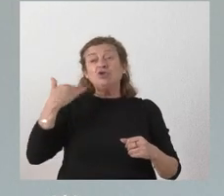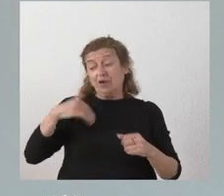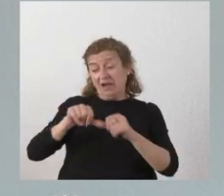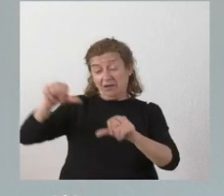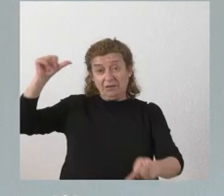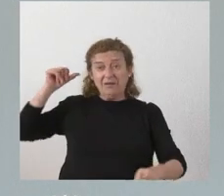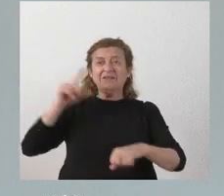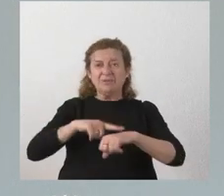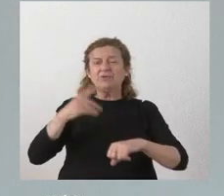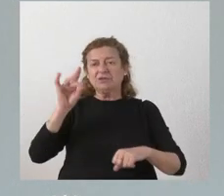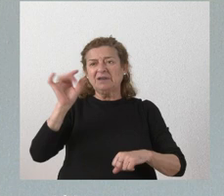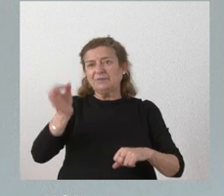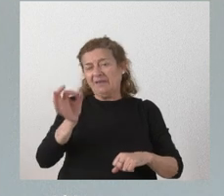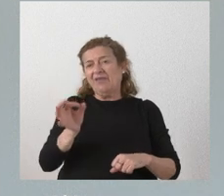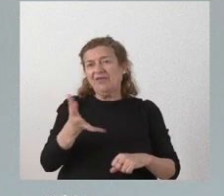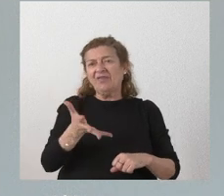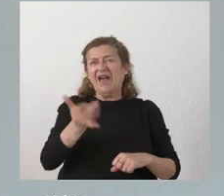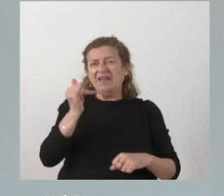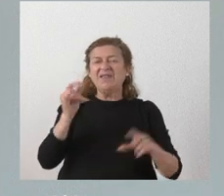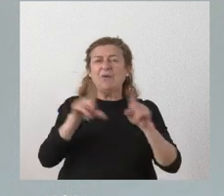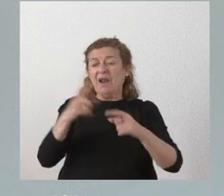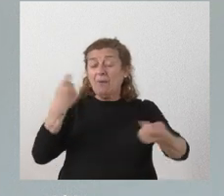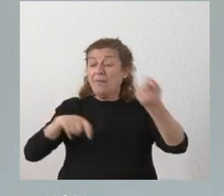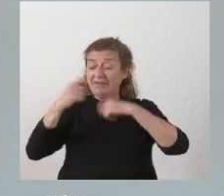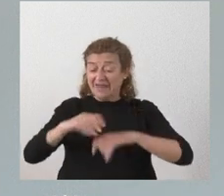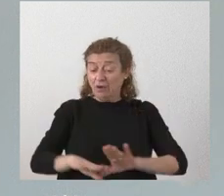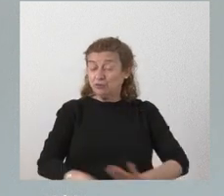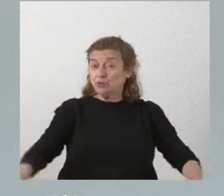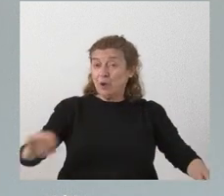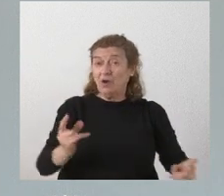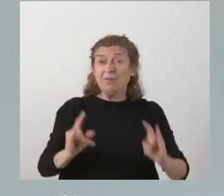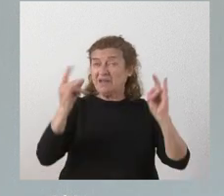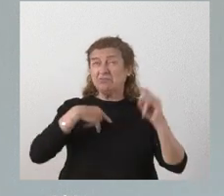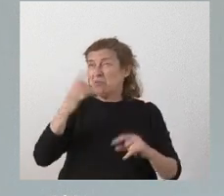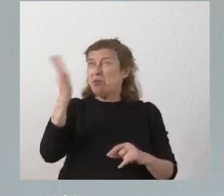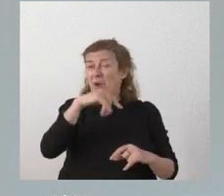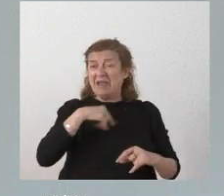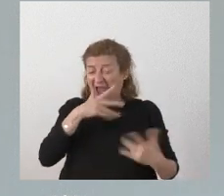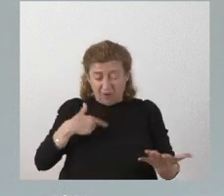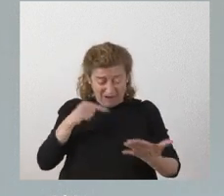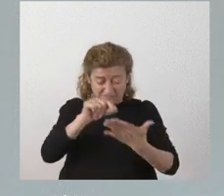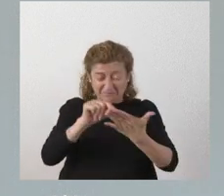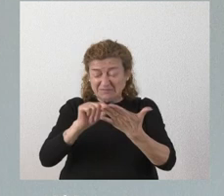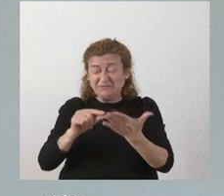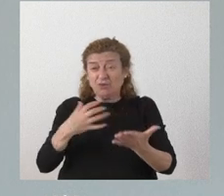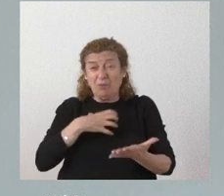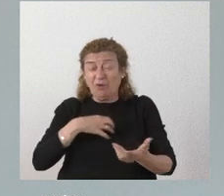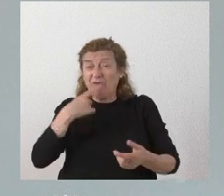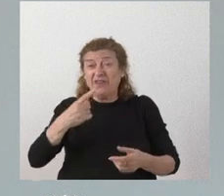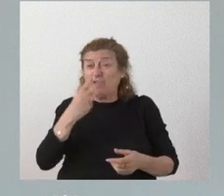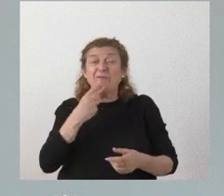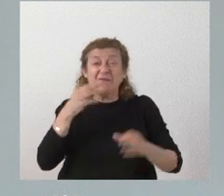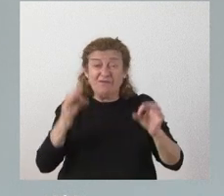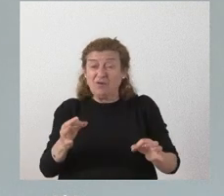tiempos sigue verdad que ha habido venta de suelo empresarial no tengo ahora aquí las cifras en este momento para podérselas confirmar